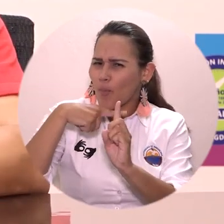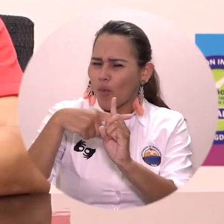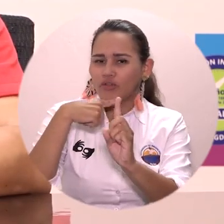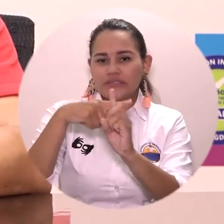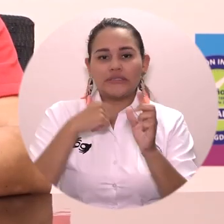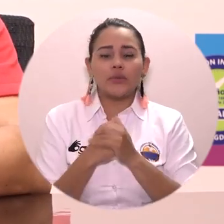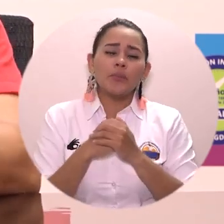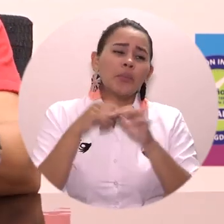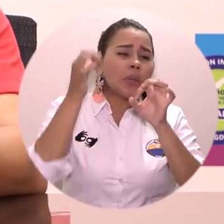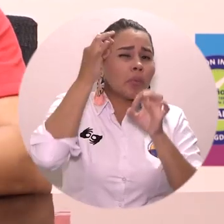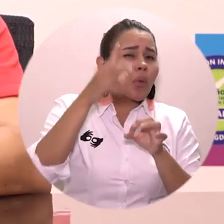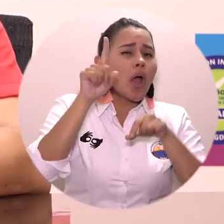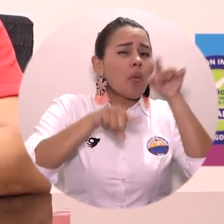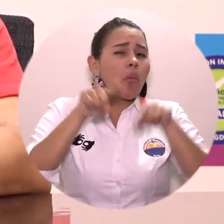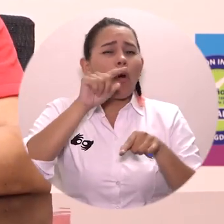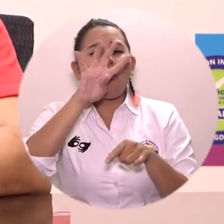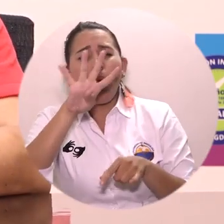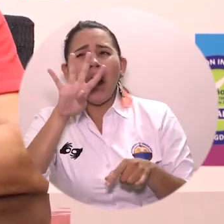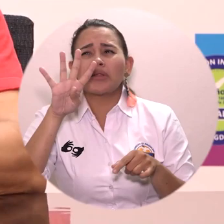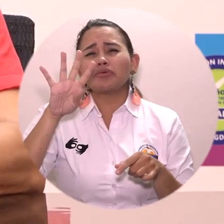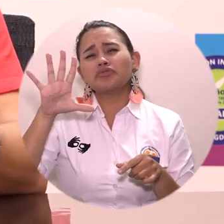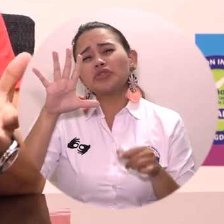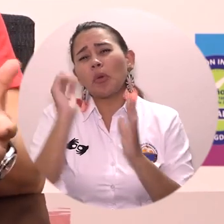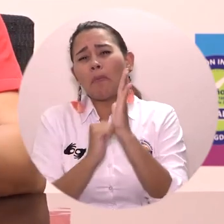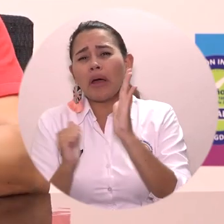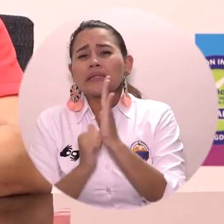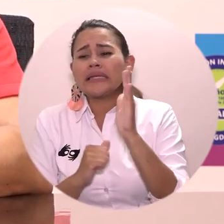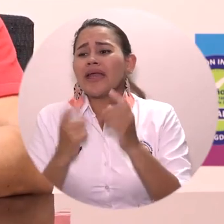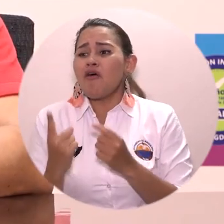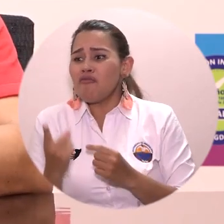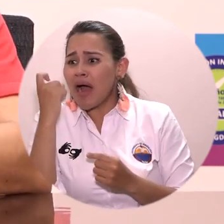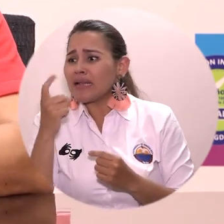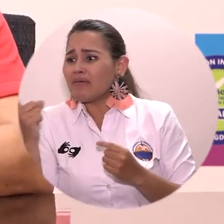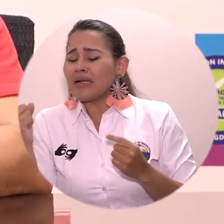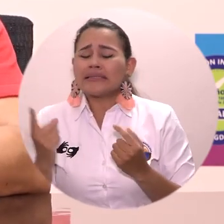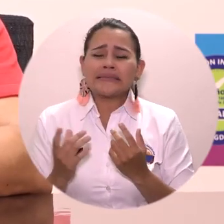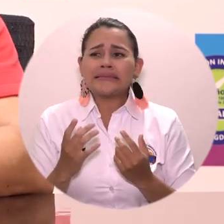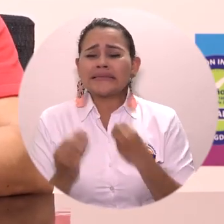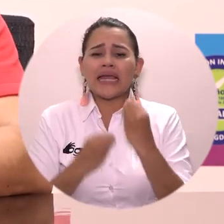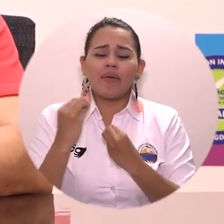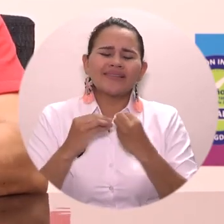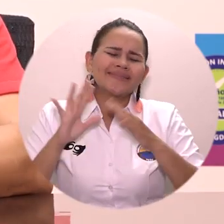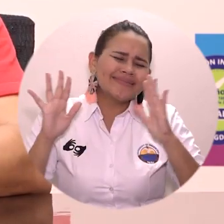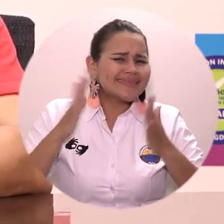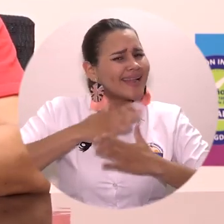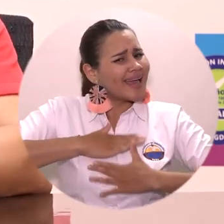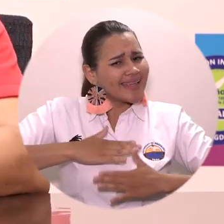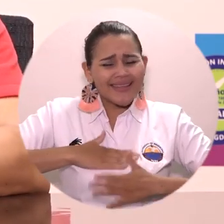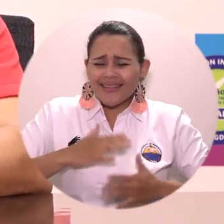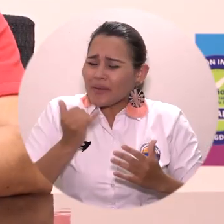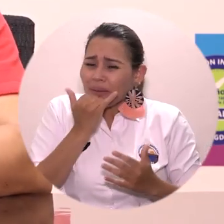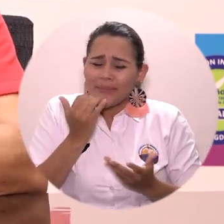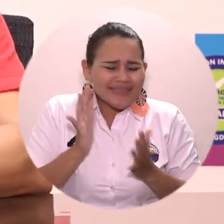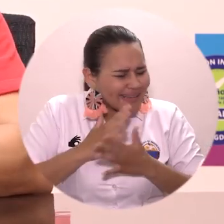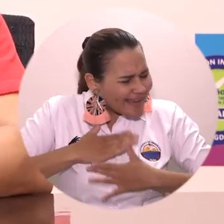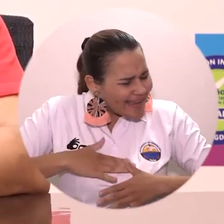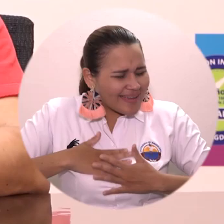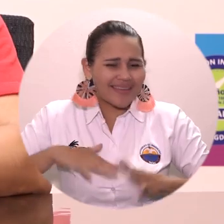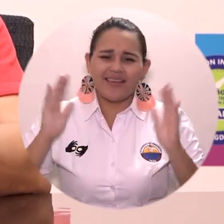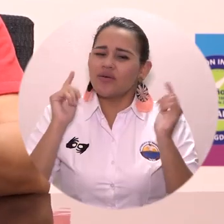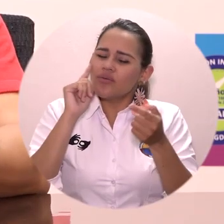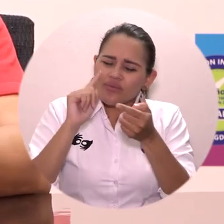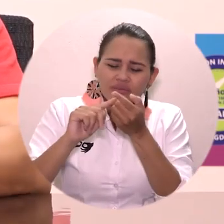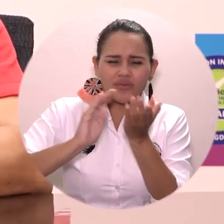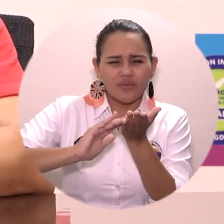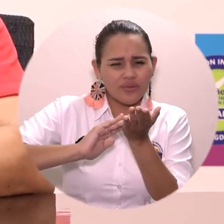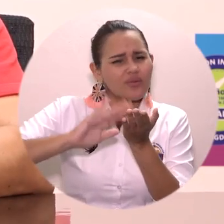pero solamente se pudieron avanzar en 4 o 5 asignaturas de las 6, pues no pasa nada. Si efectivamente luego no se puede y hay que cancelar las asignaturas, pues se cancela